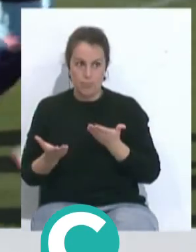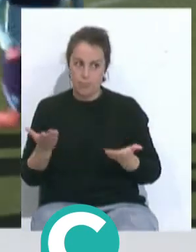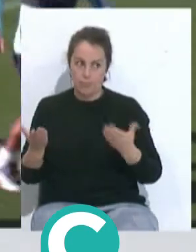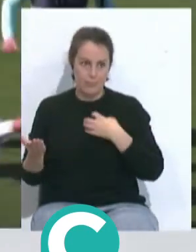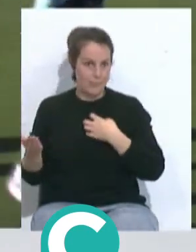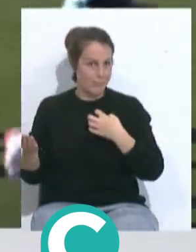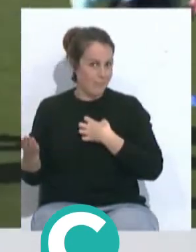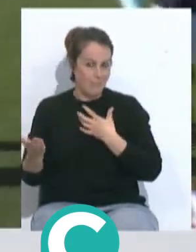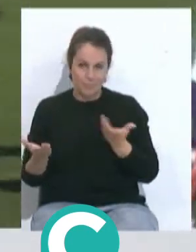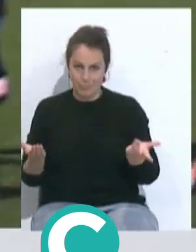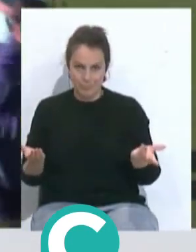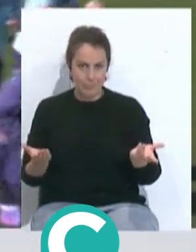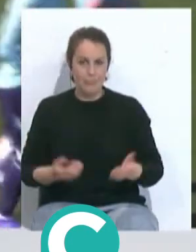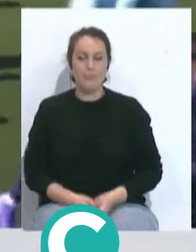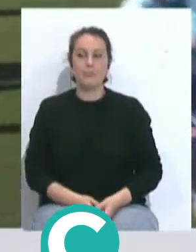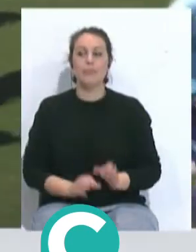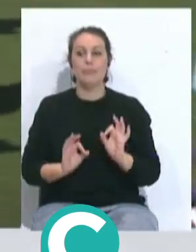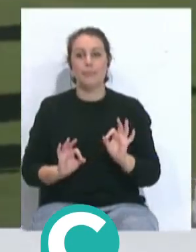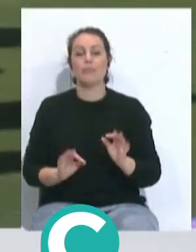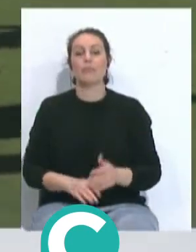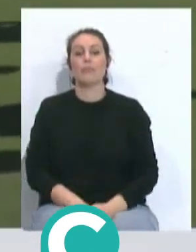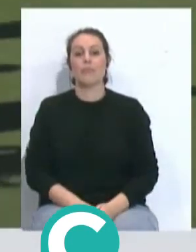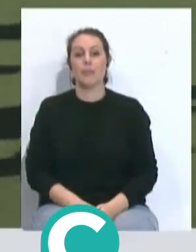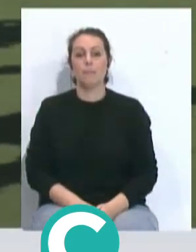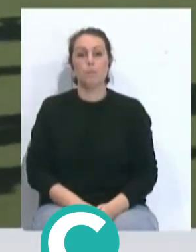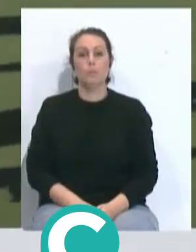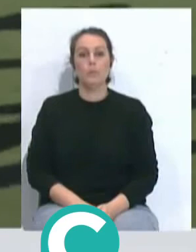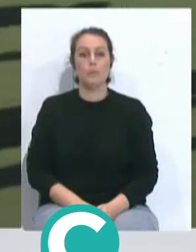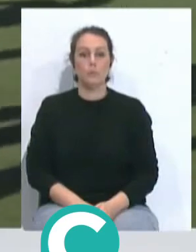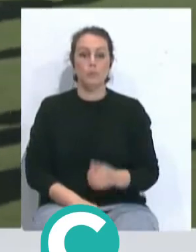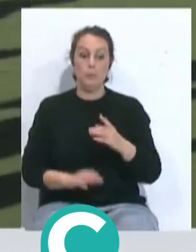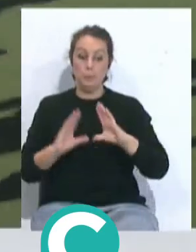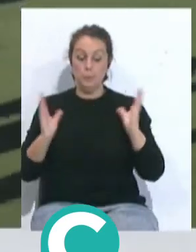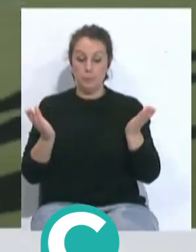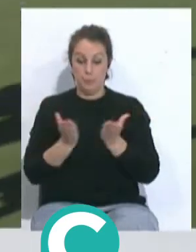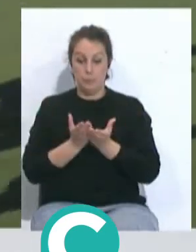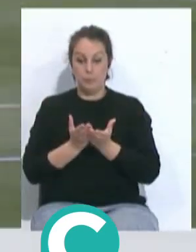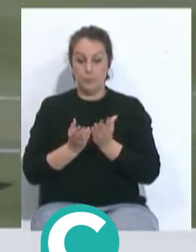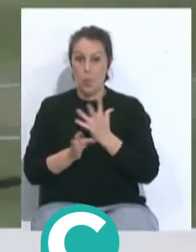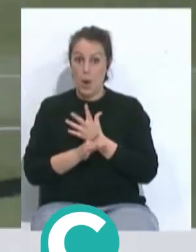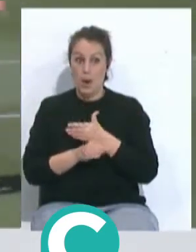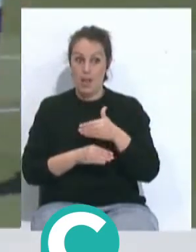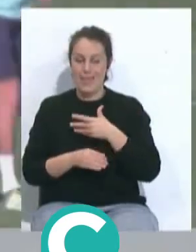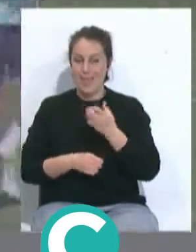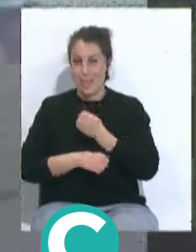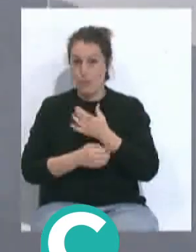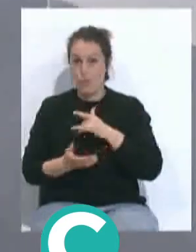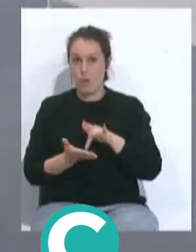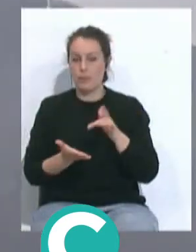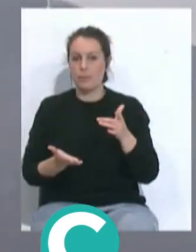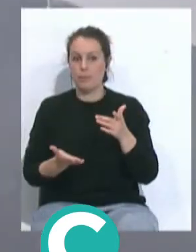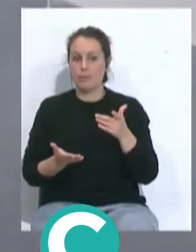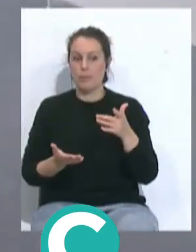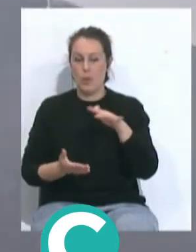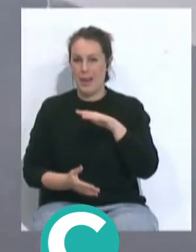comparar nada a eso. Efectivamente, así es. Un mundial que se va a jugar en diciembre, ¿no? Sí.